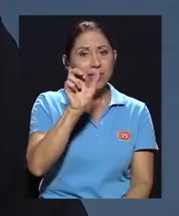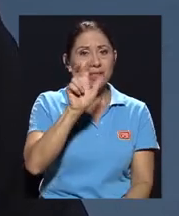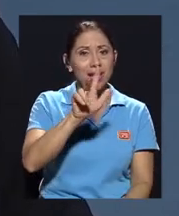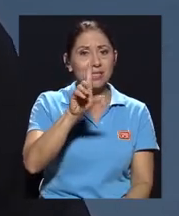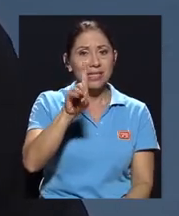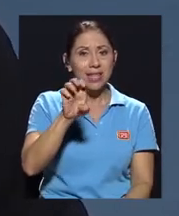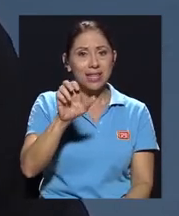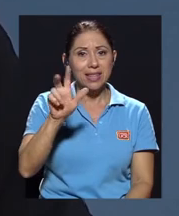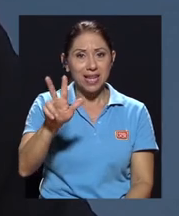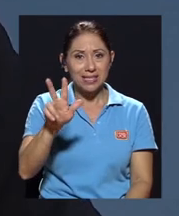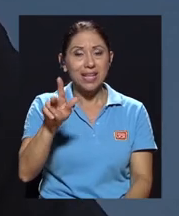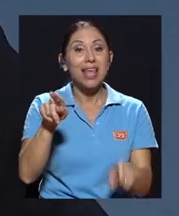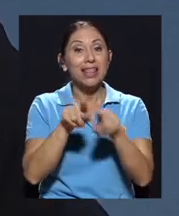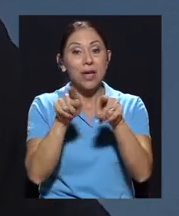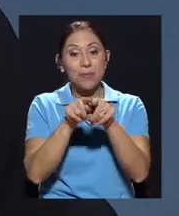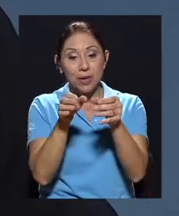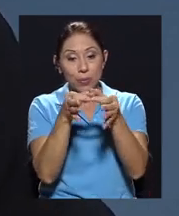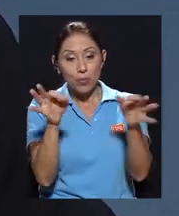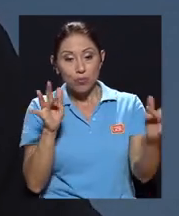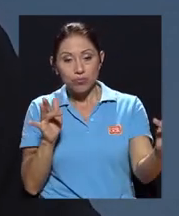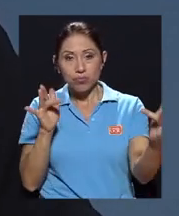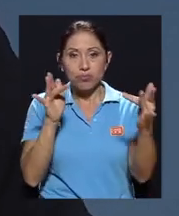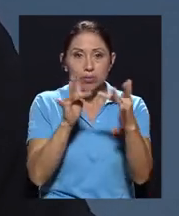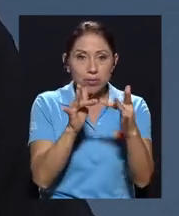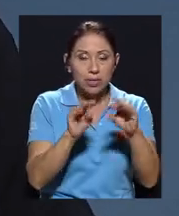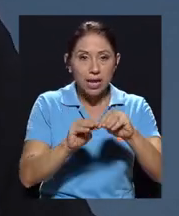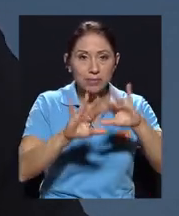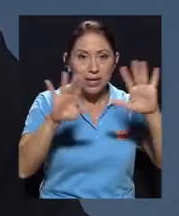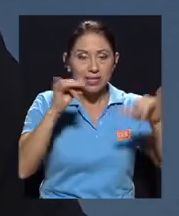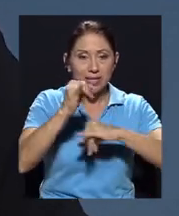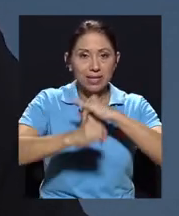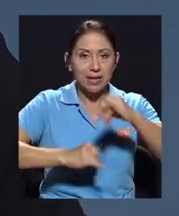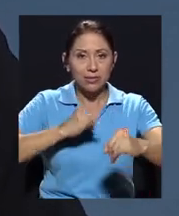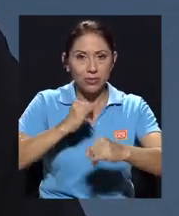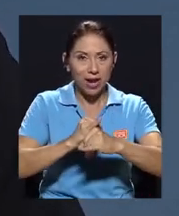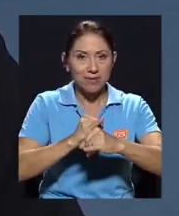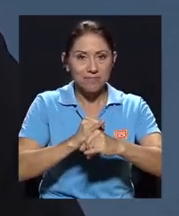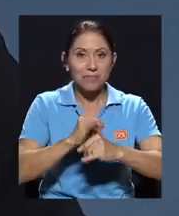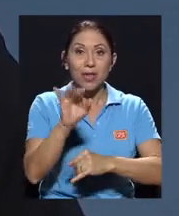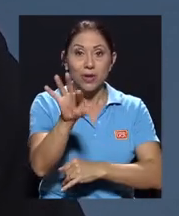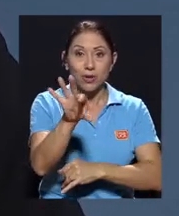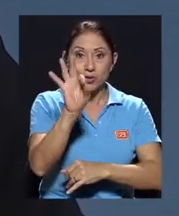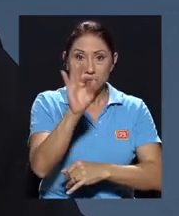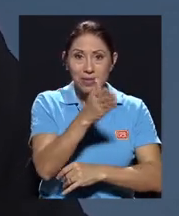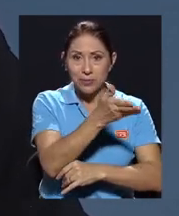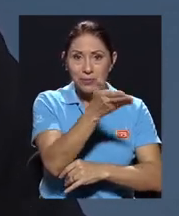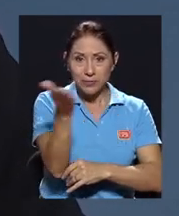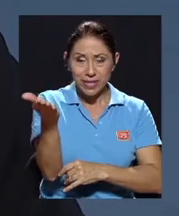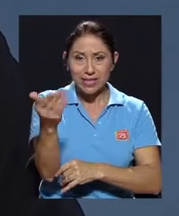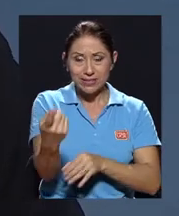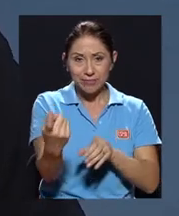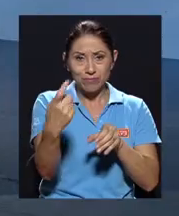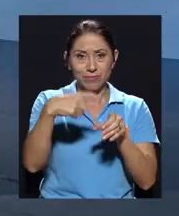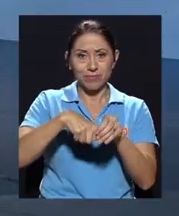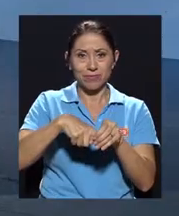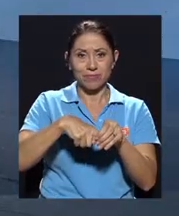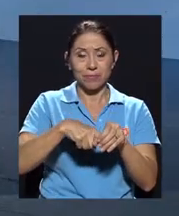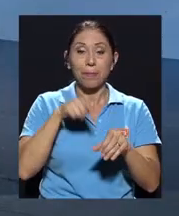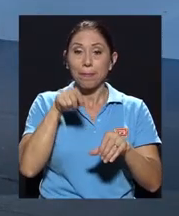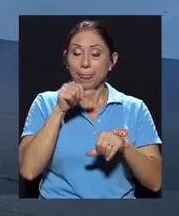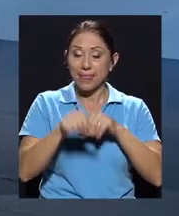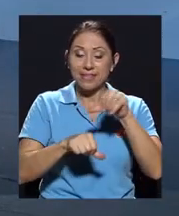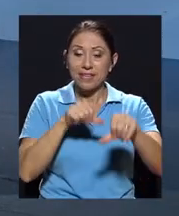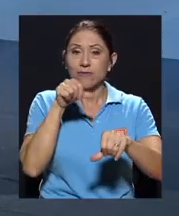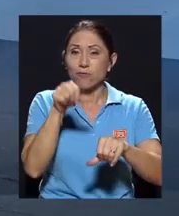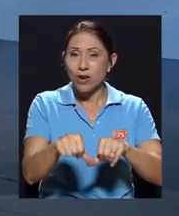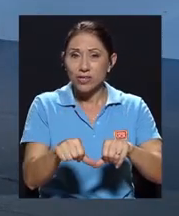y el vínculo también con Transparencia Internacional. De manera que los invitamos a que se nos unan, porque este esfuerzo